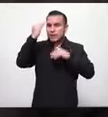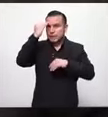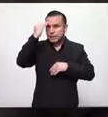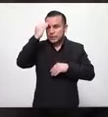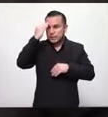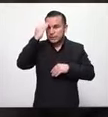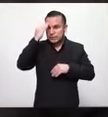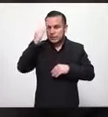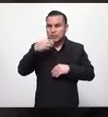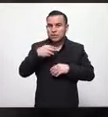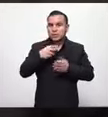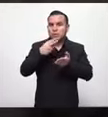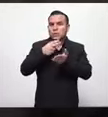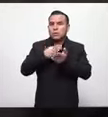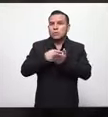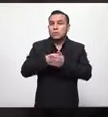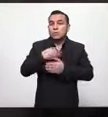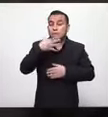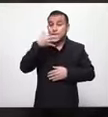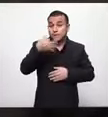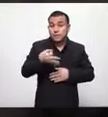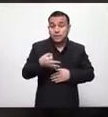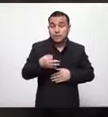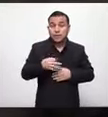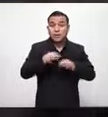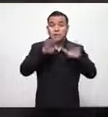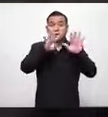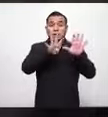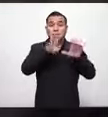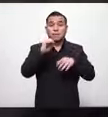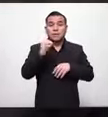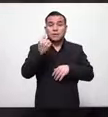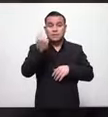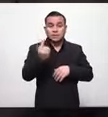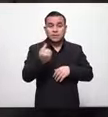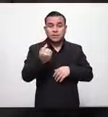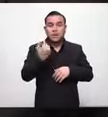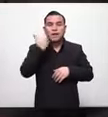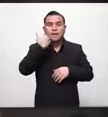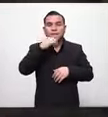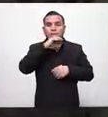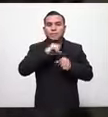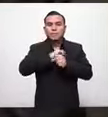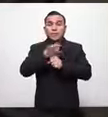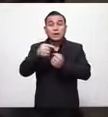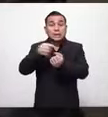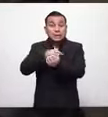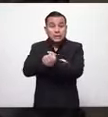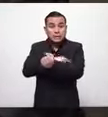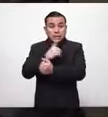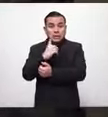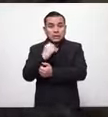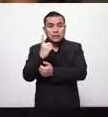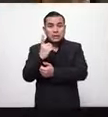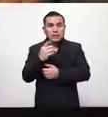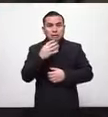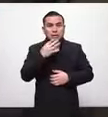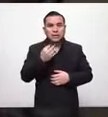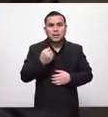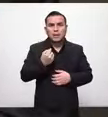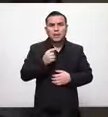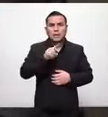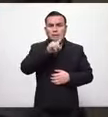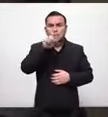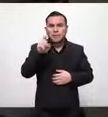el doctor Ramírez decía hace un momento 90 pacientes delicados en el hospital san rafael pregunto a los